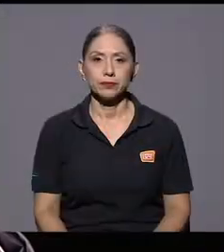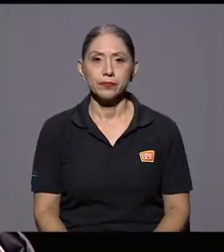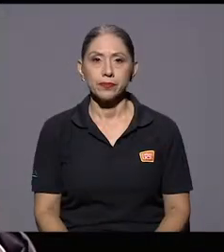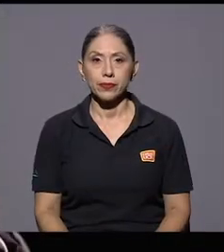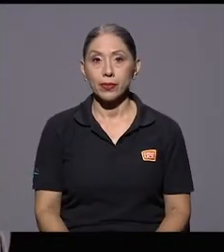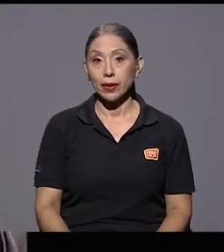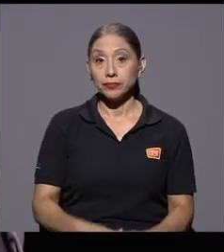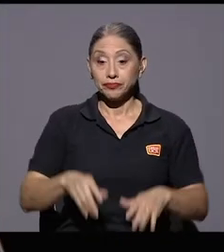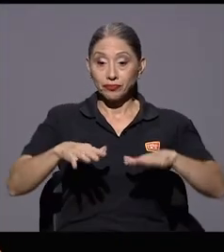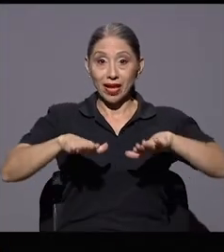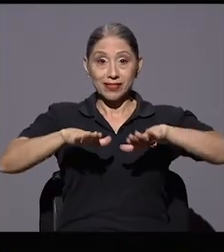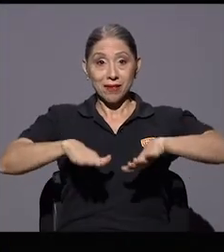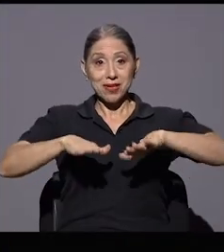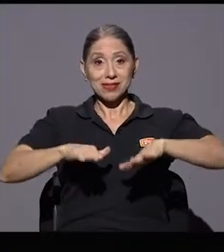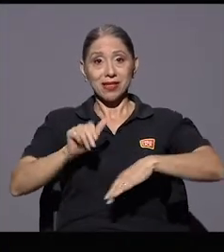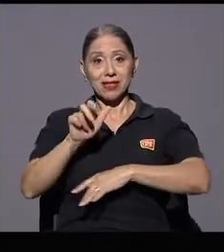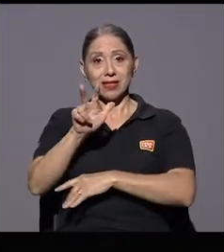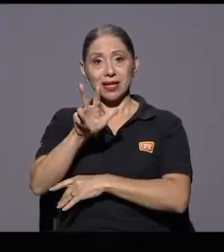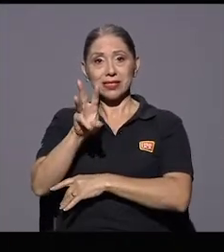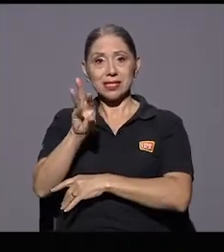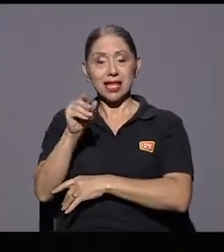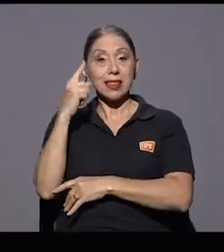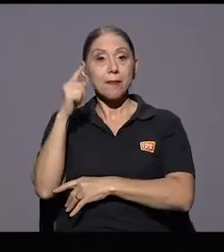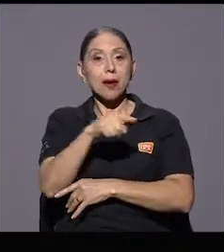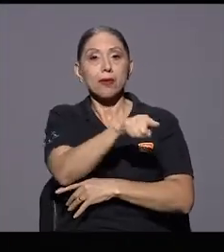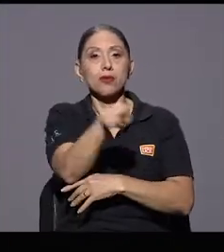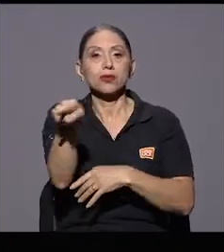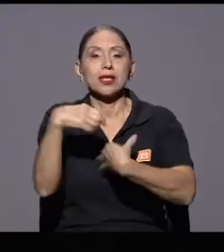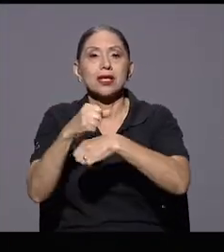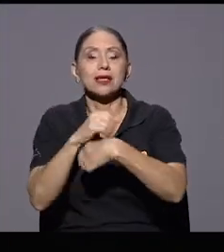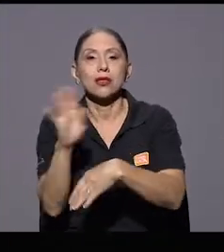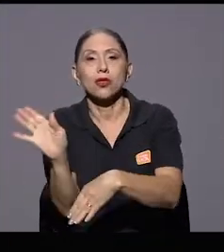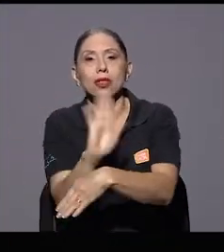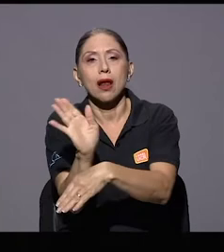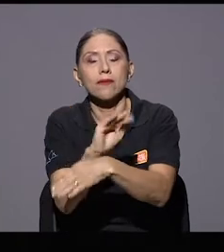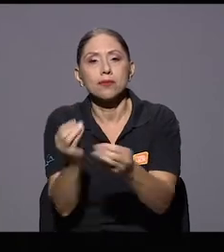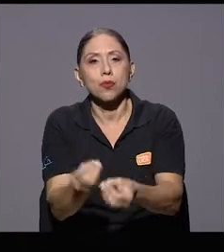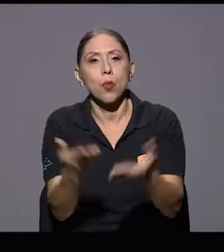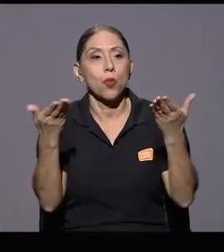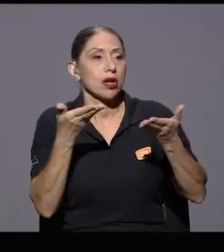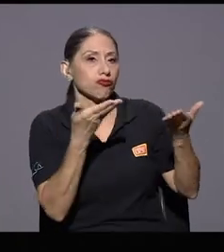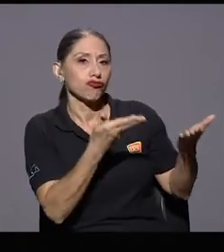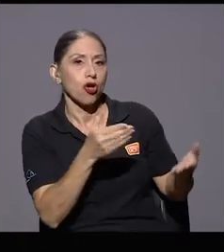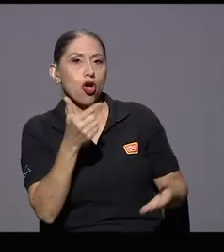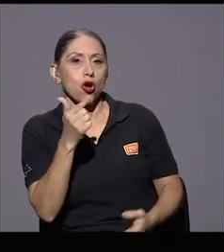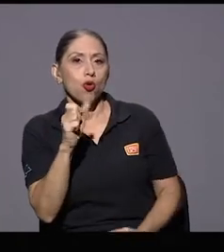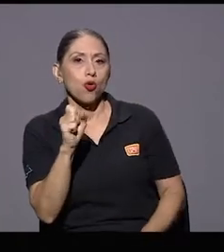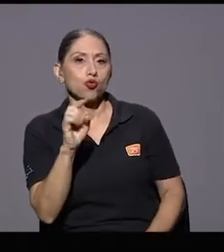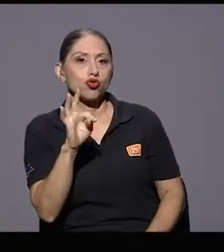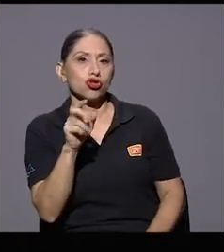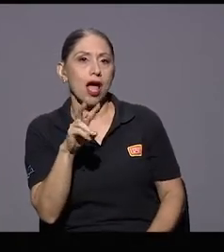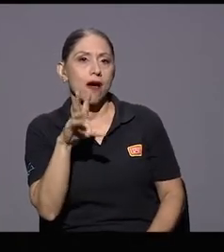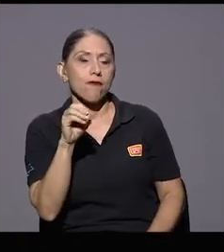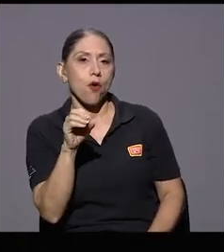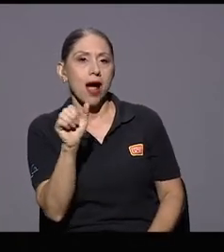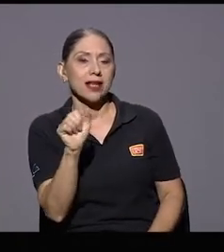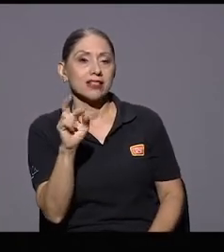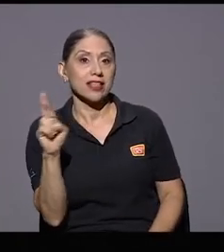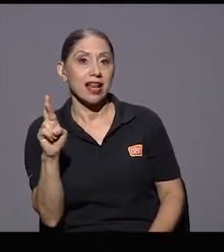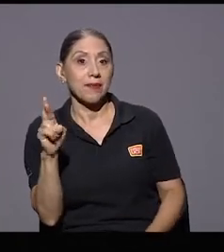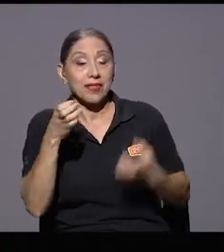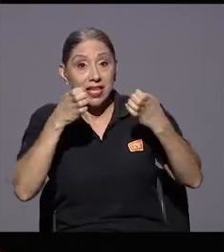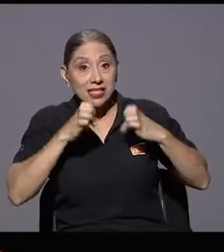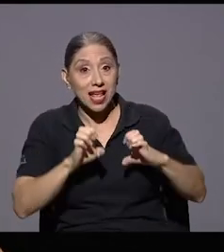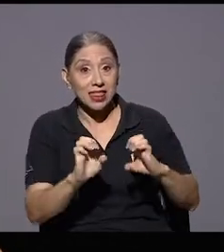estamos en esta mesa de 360 para ustedes haciendo televisión pública yo estoy con Gustavo Arias Retana estratega digital